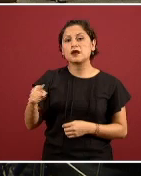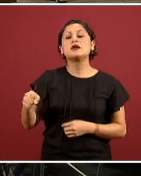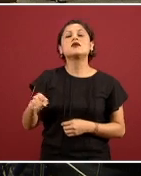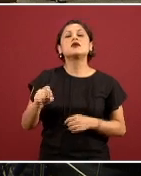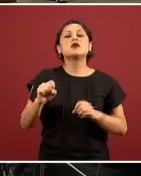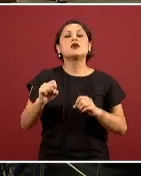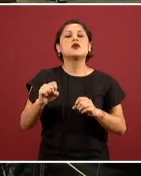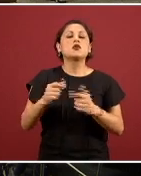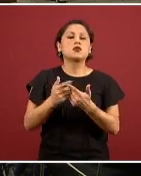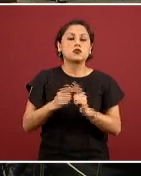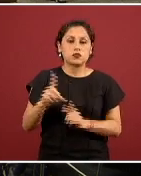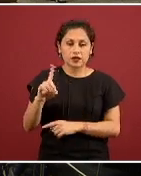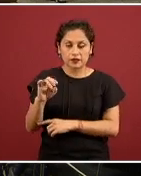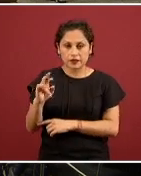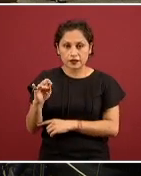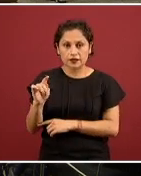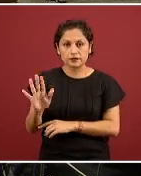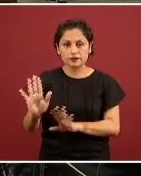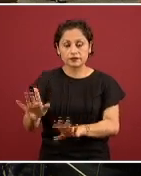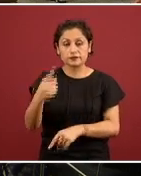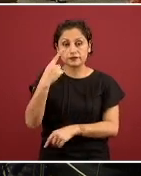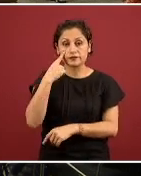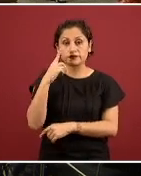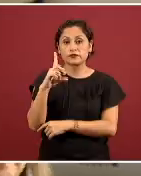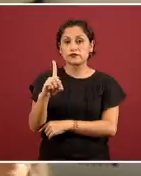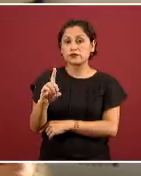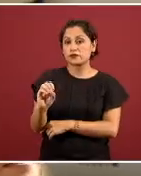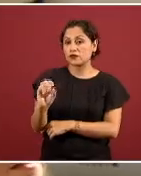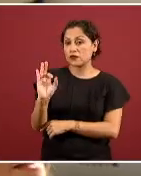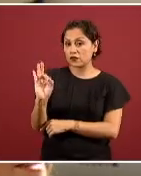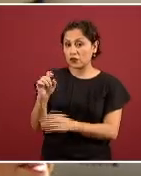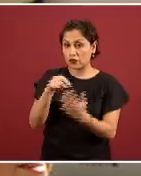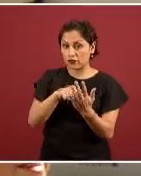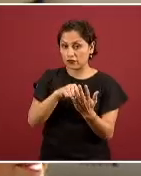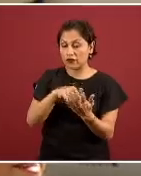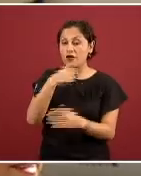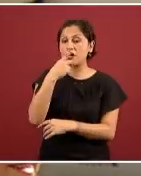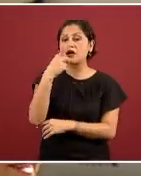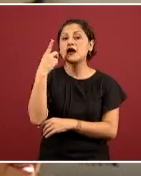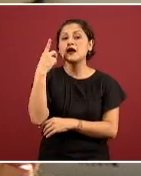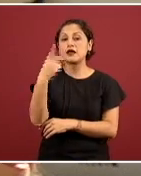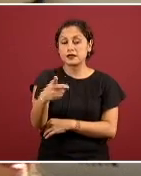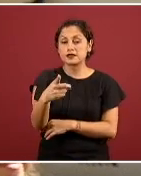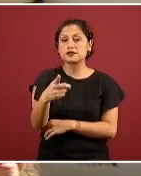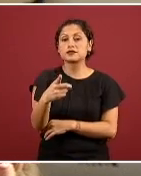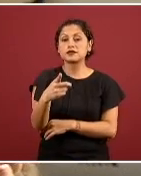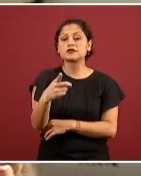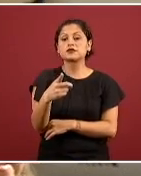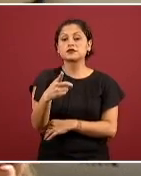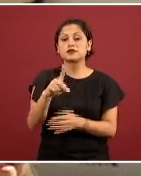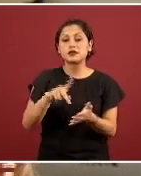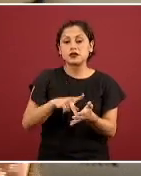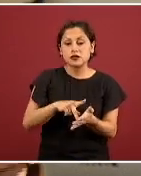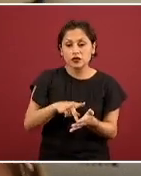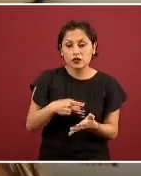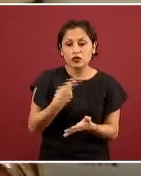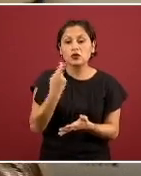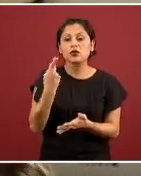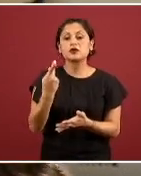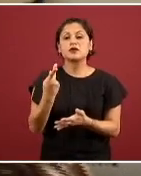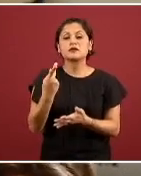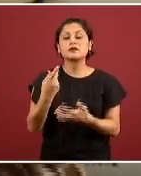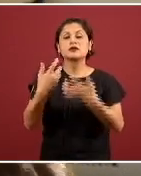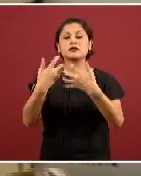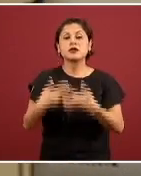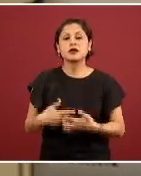el acuerdo en el diario oficial de la federación en que se dice que van a reactivar la industria cerera cementera solamente